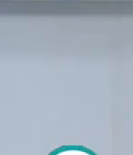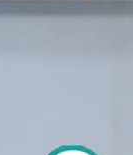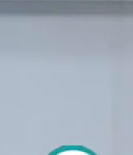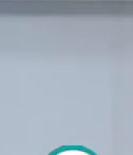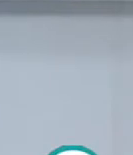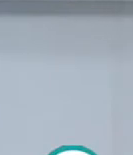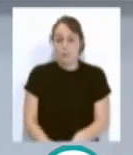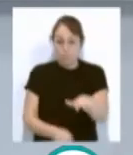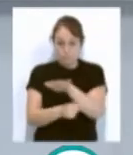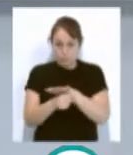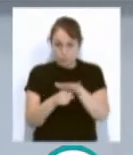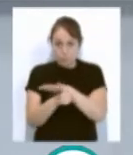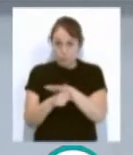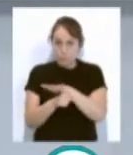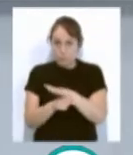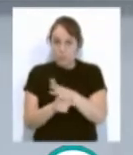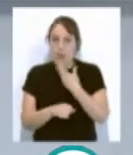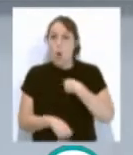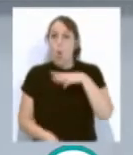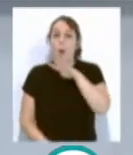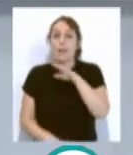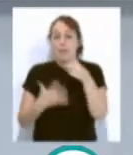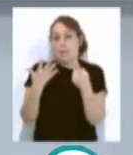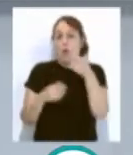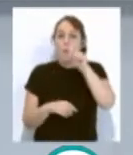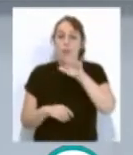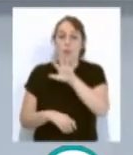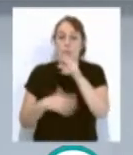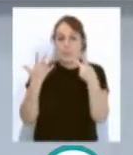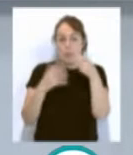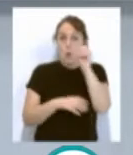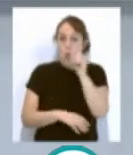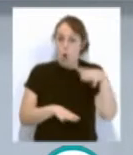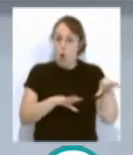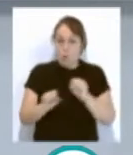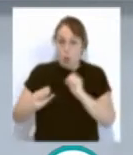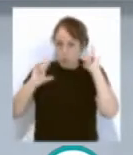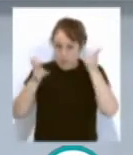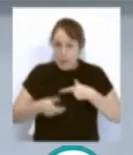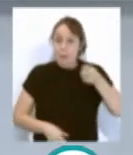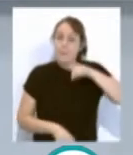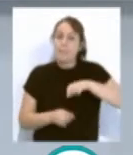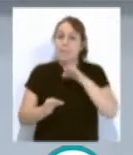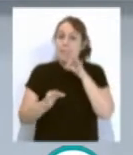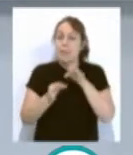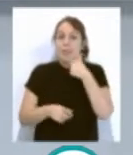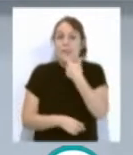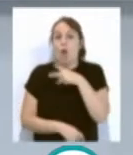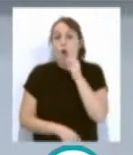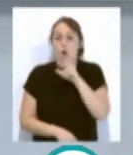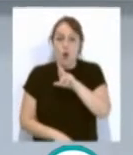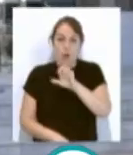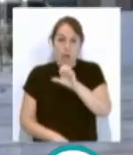Y la provincia de Cádiz alcanzó un 46,57% de ocupación hotelera en el mes de septiembre, según ORECA,